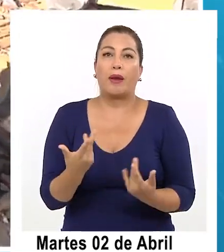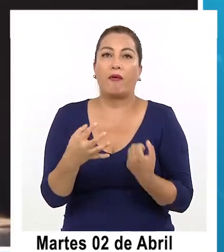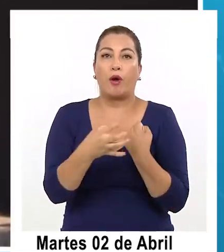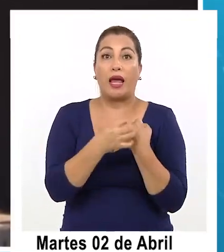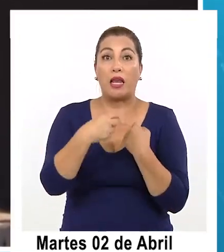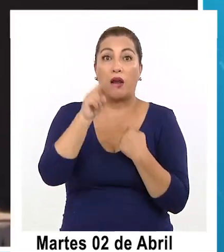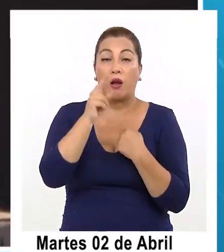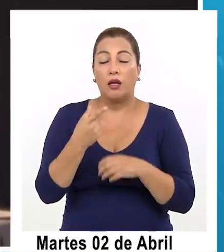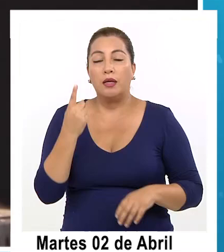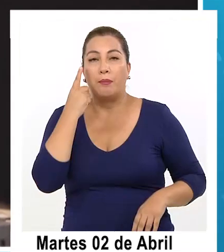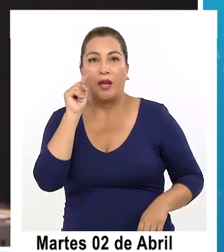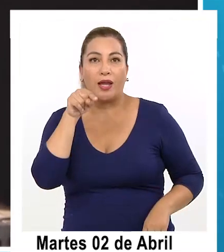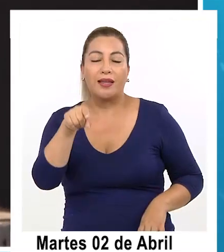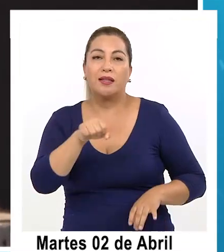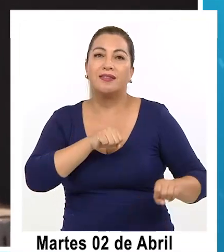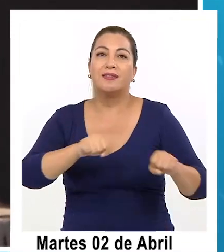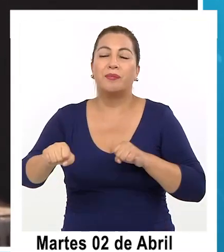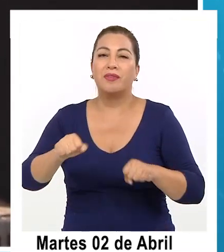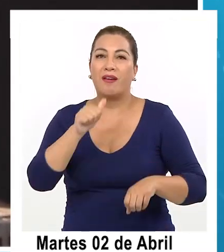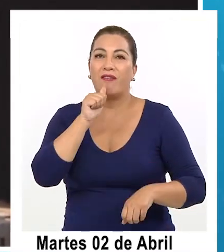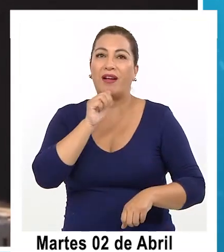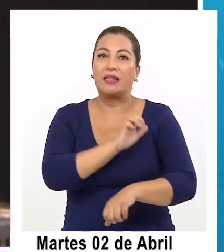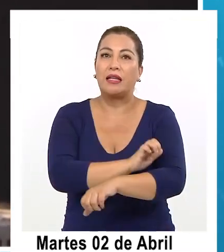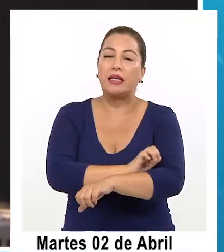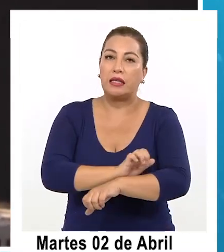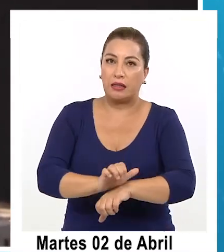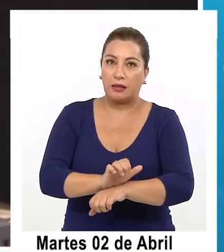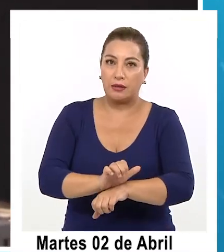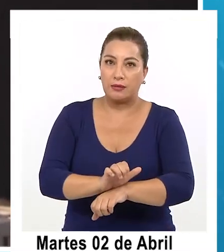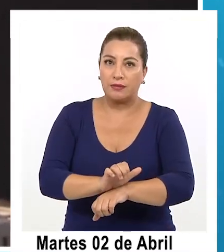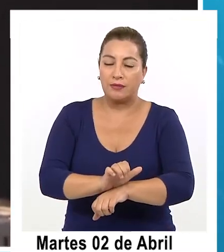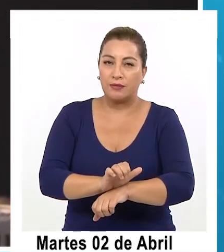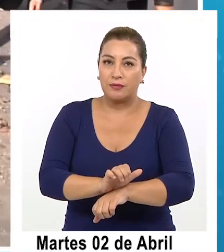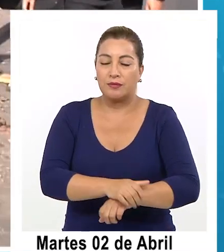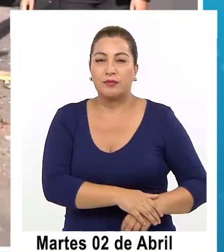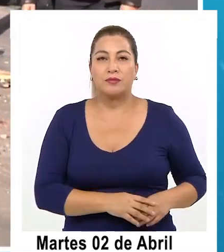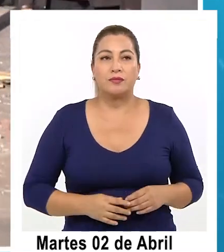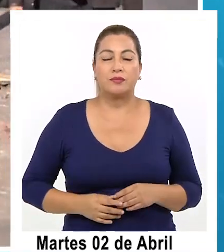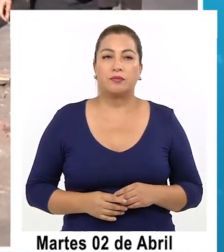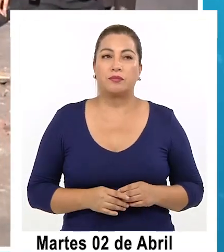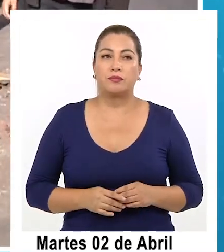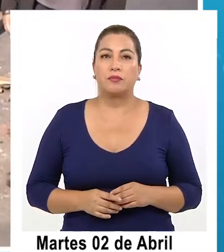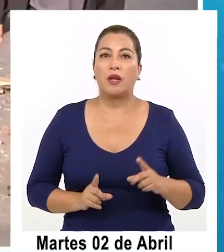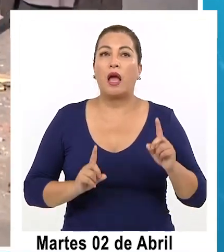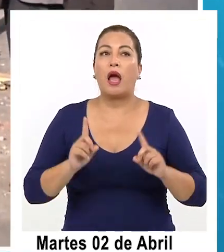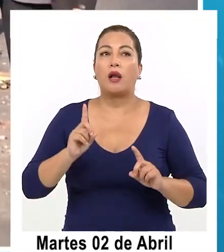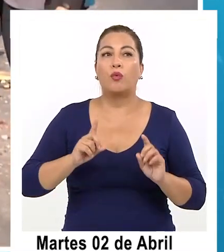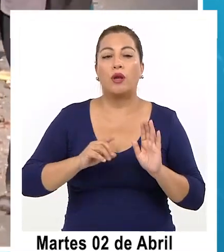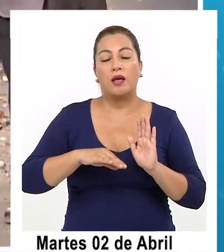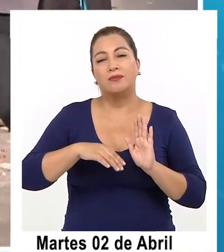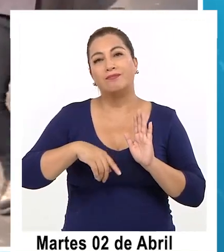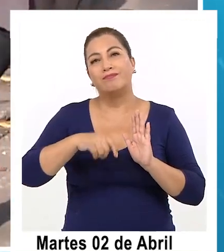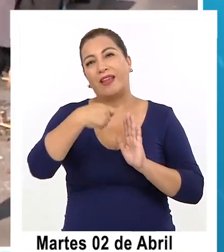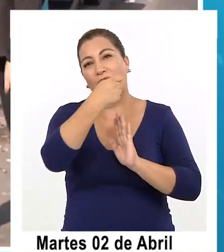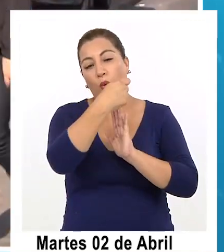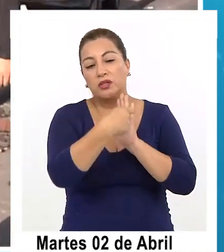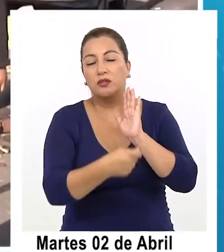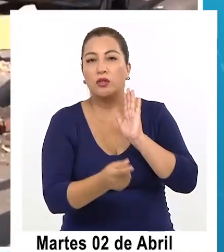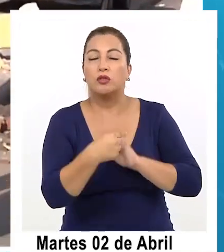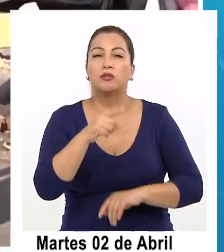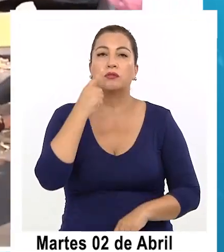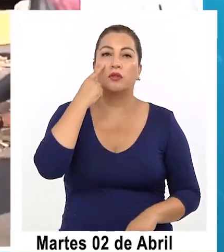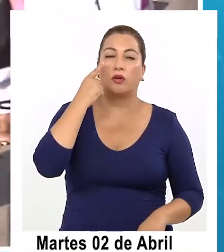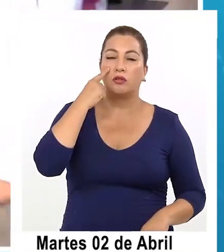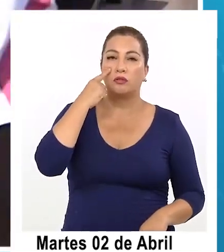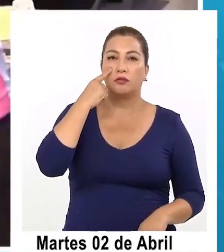norte sin embargo este sismo no liberó toda la energía que se esperaba ya hay hay varias mediciones que se hacen todos normalmente conocemos